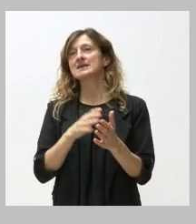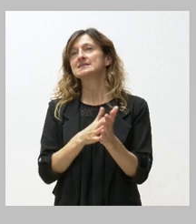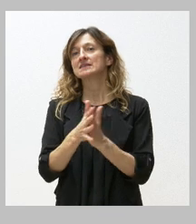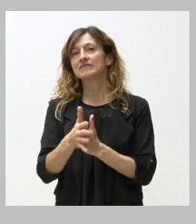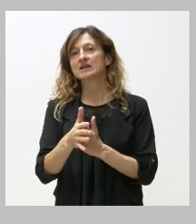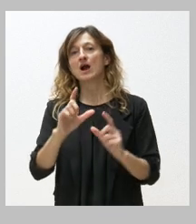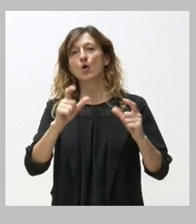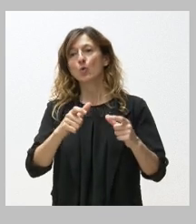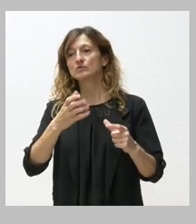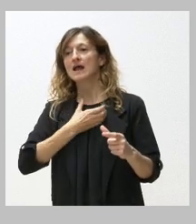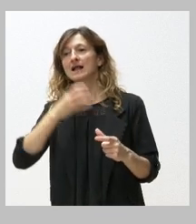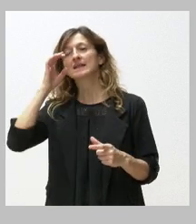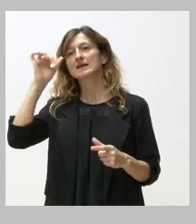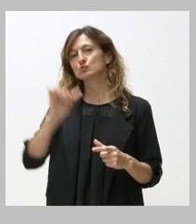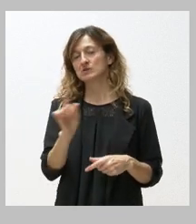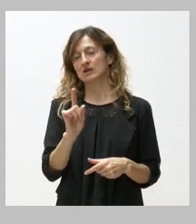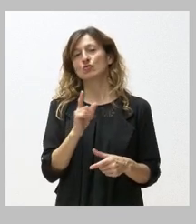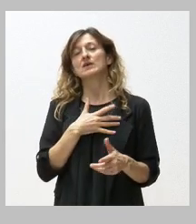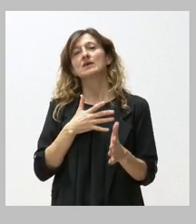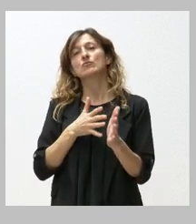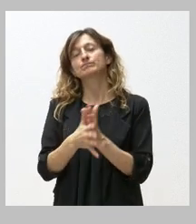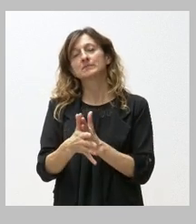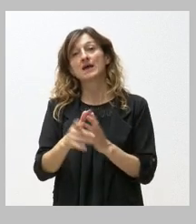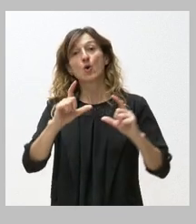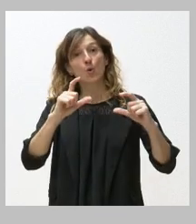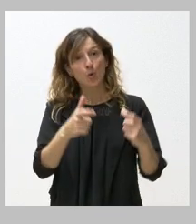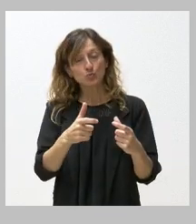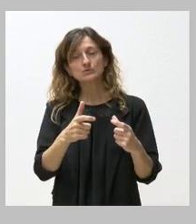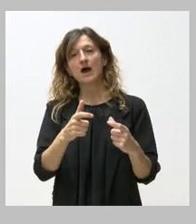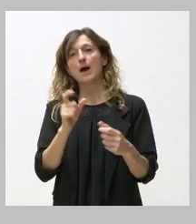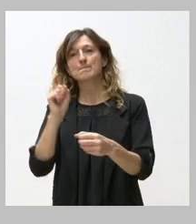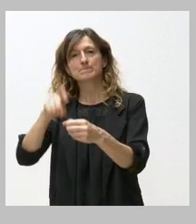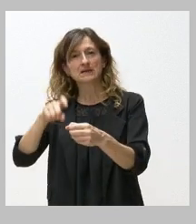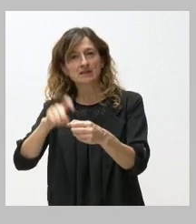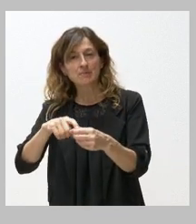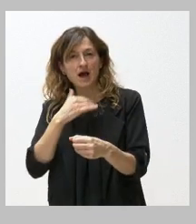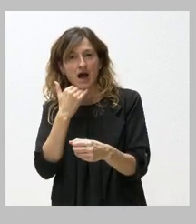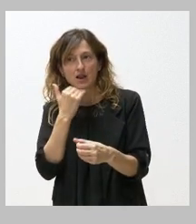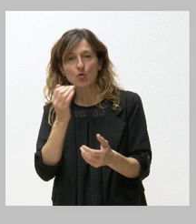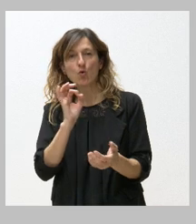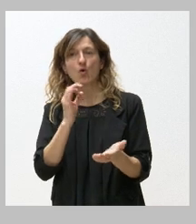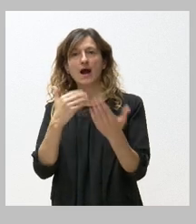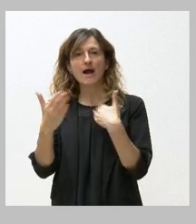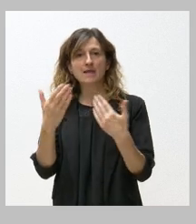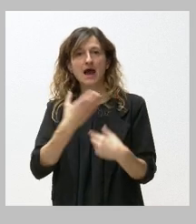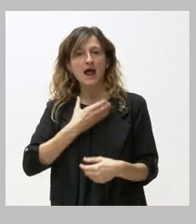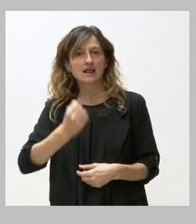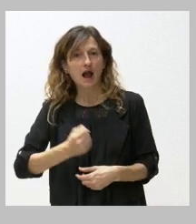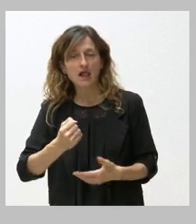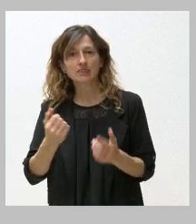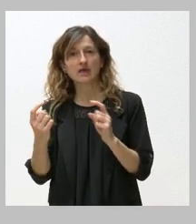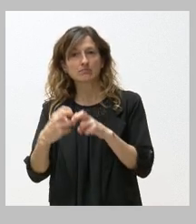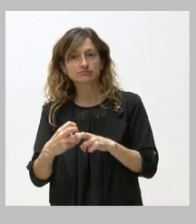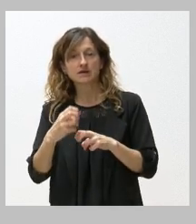escuchar al alcalde de Segovia sino si la Junta va a intervenir de alguna manera o va hablar con el alcalde en definitiva para que